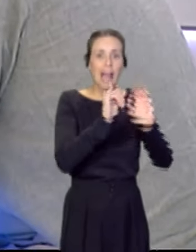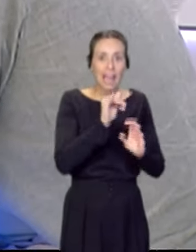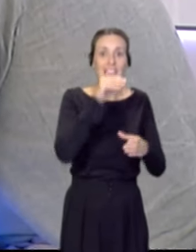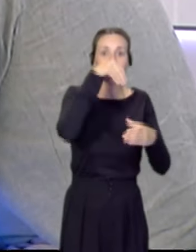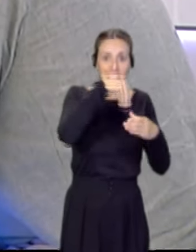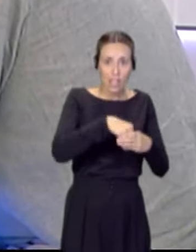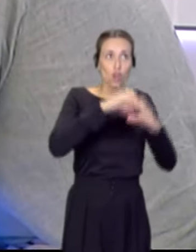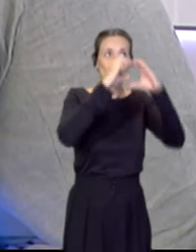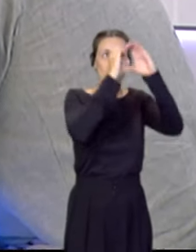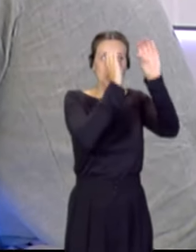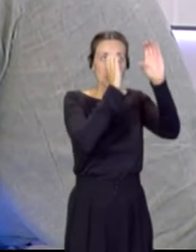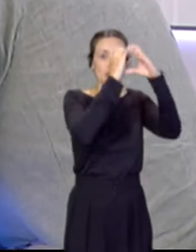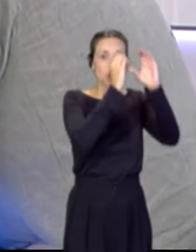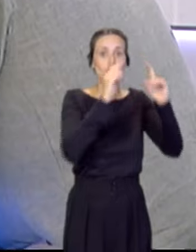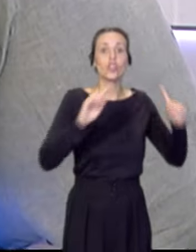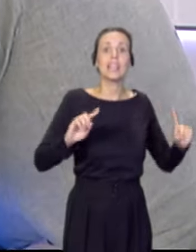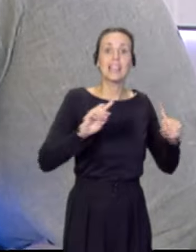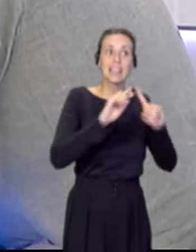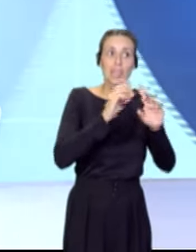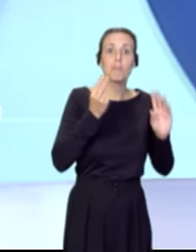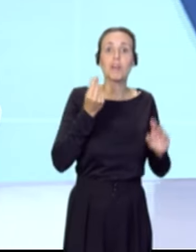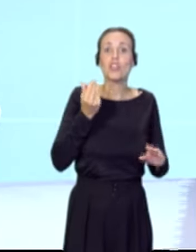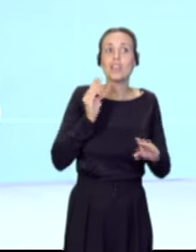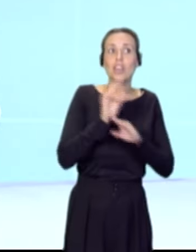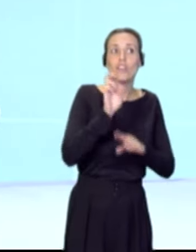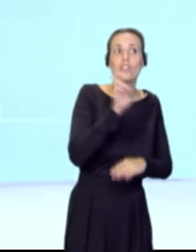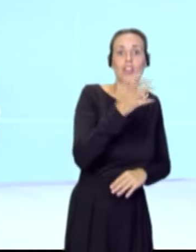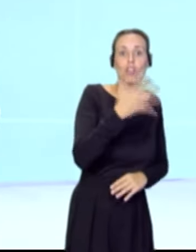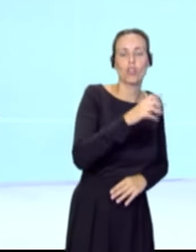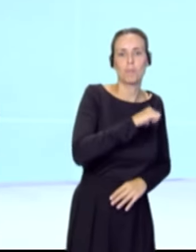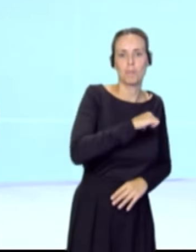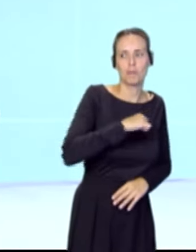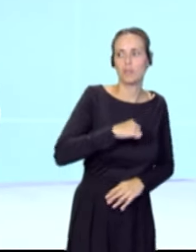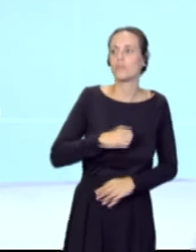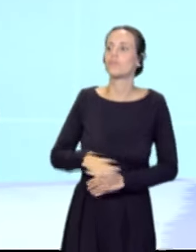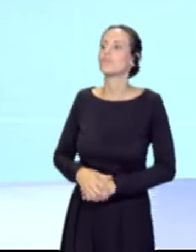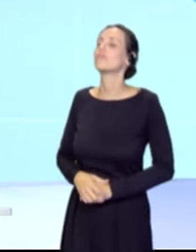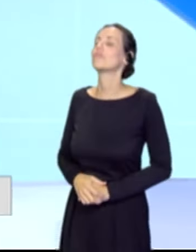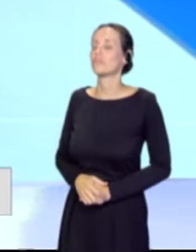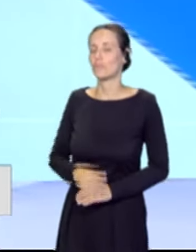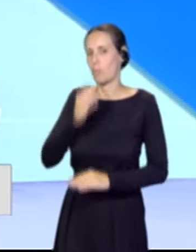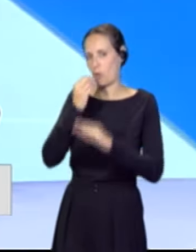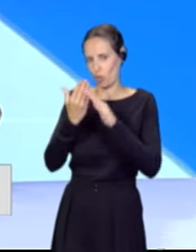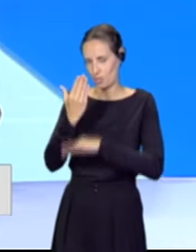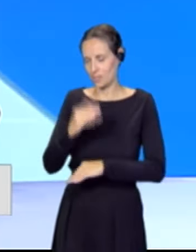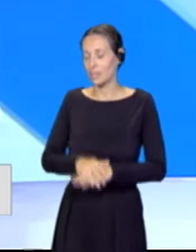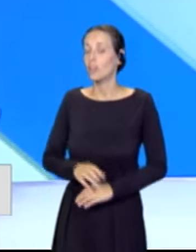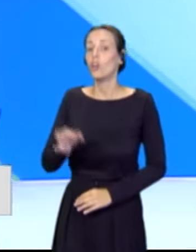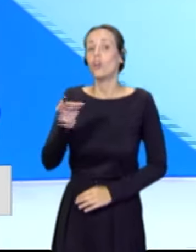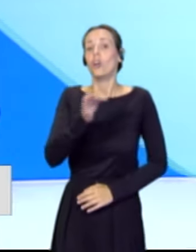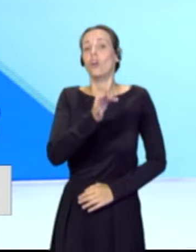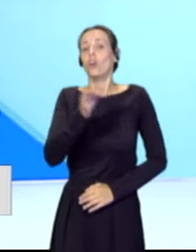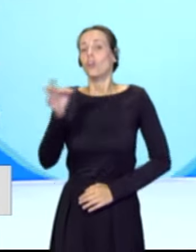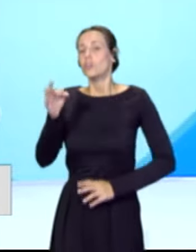iniciativa privada, ¿no? Correcto. Lo que se está buscando es un punto de encuentro entre la ciencia